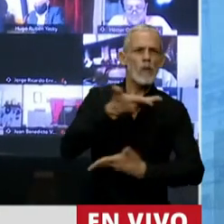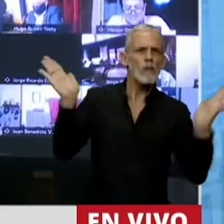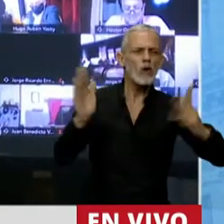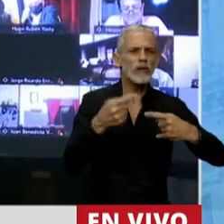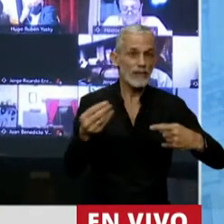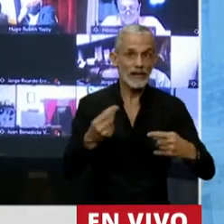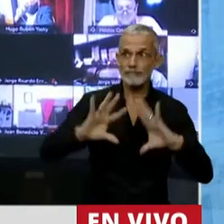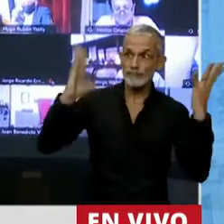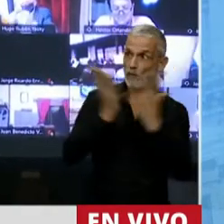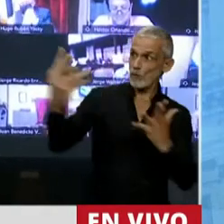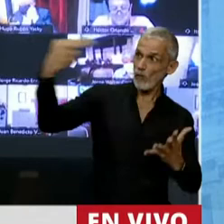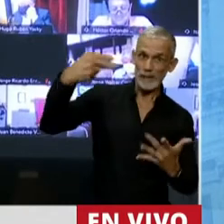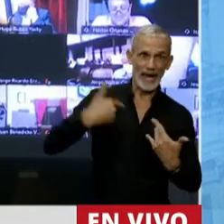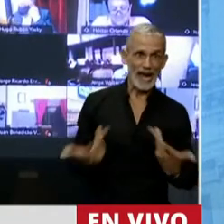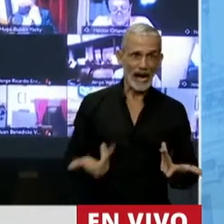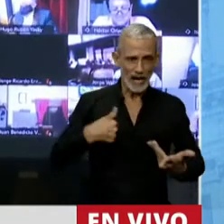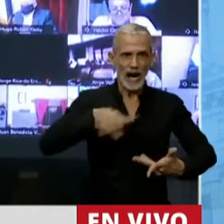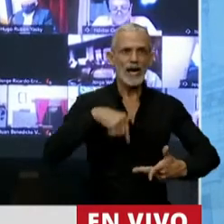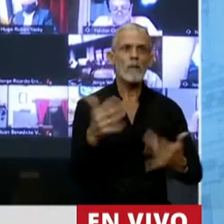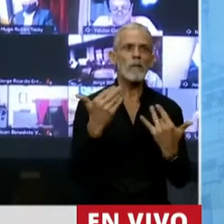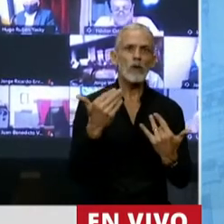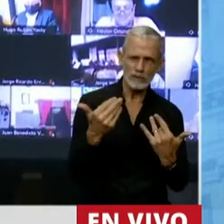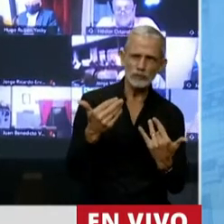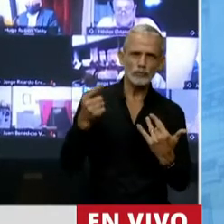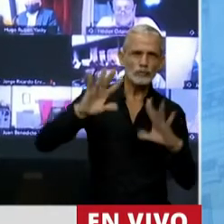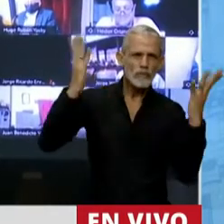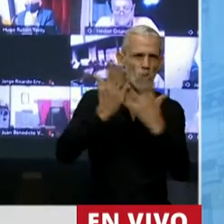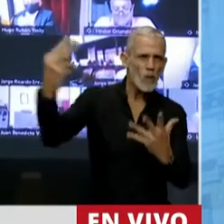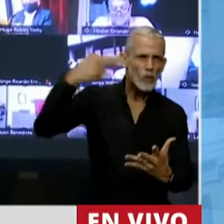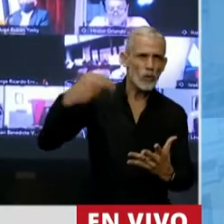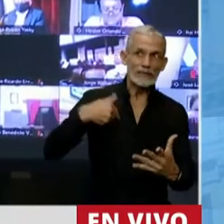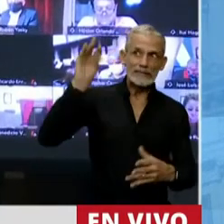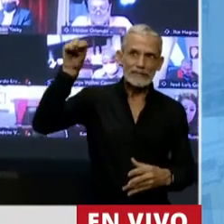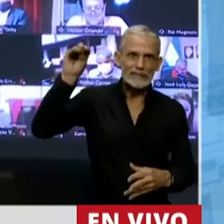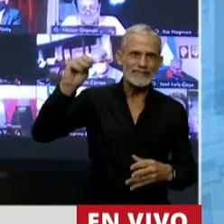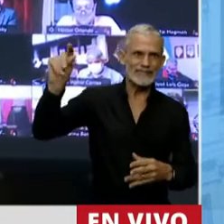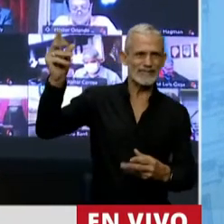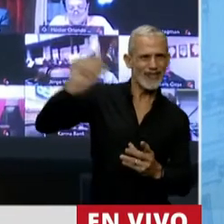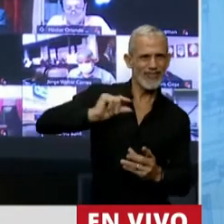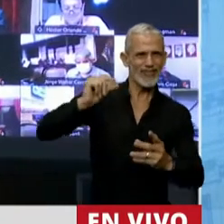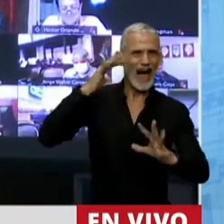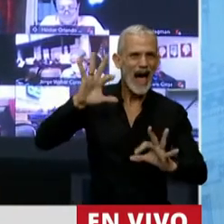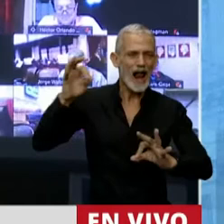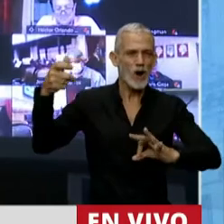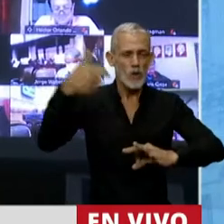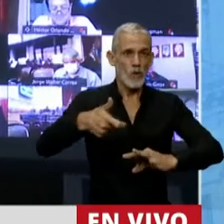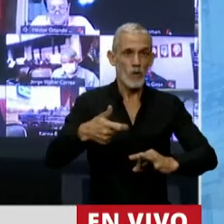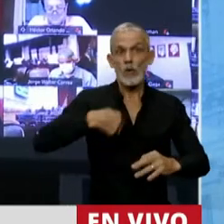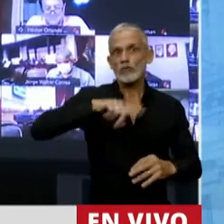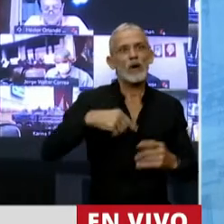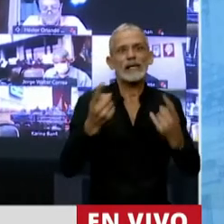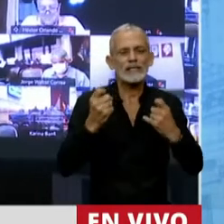al mundo a quienes podemos acudir para que nos financien el bypass que